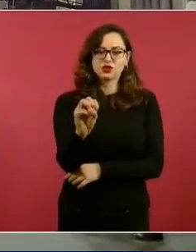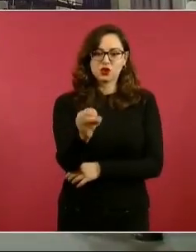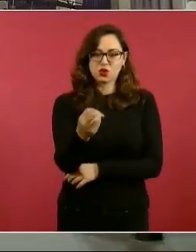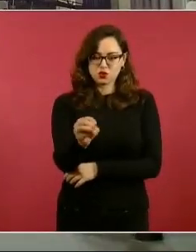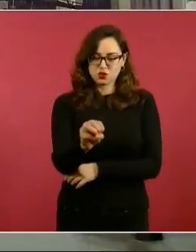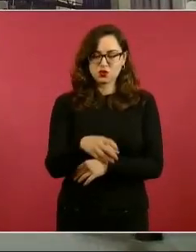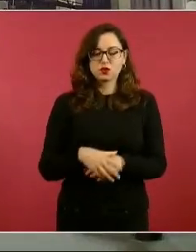Presidente, solamente en el tema…